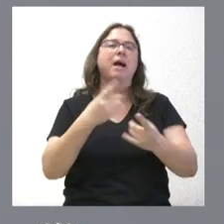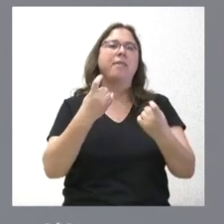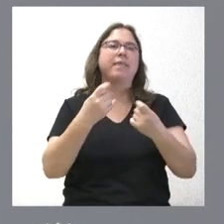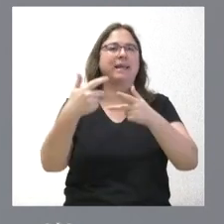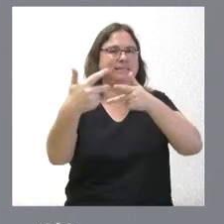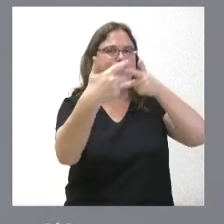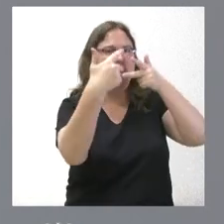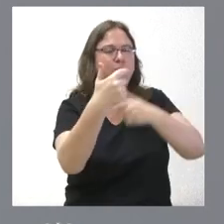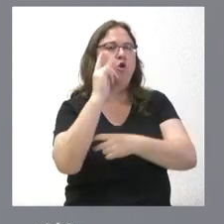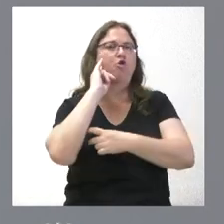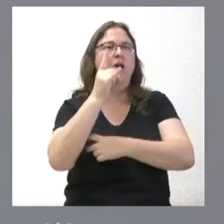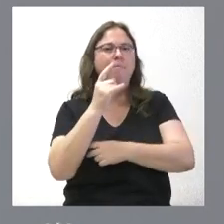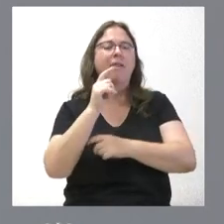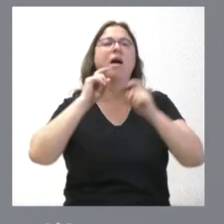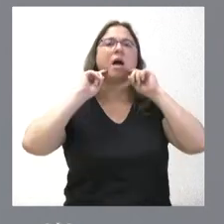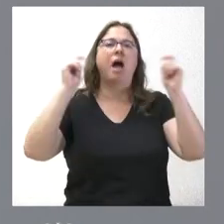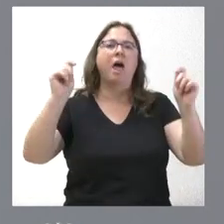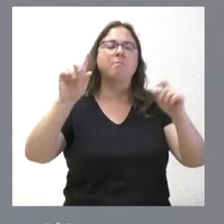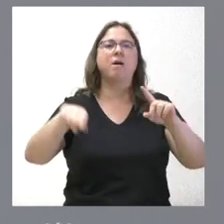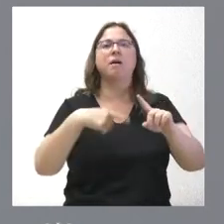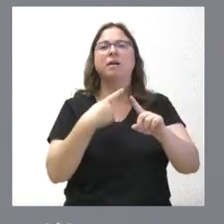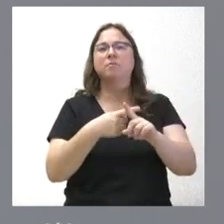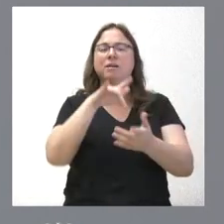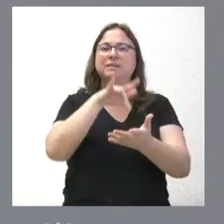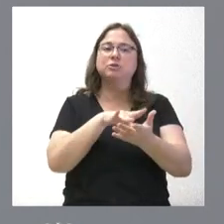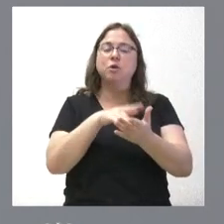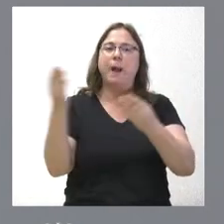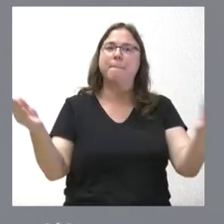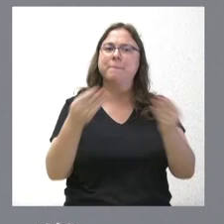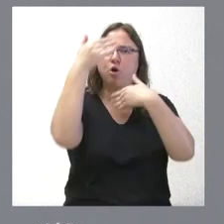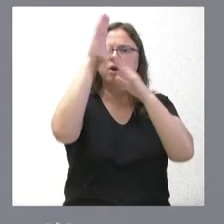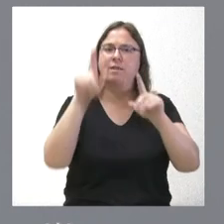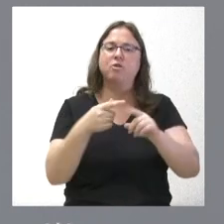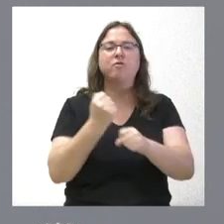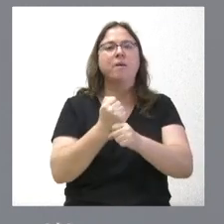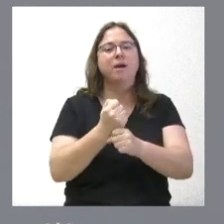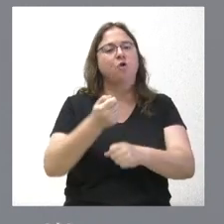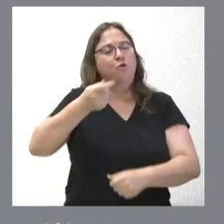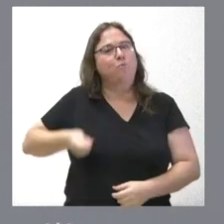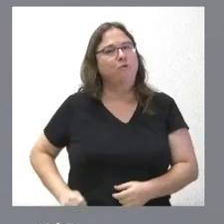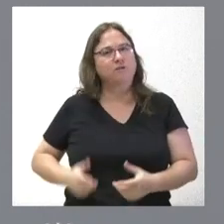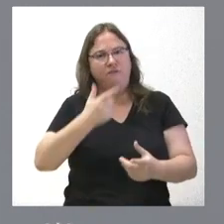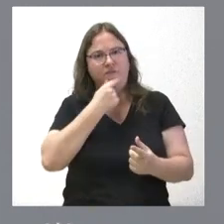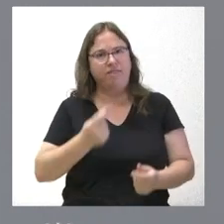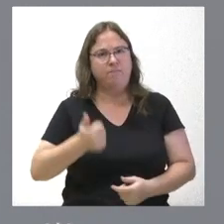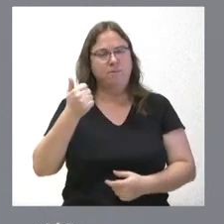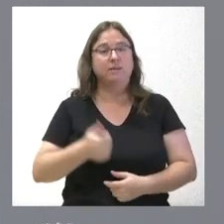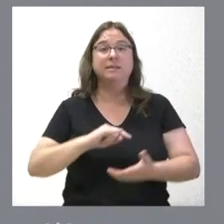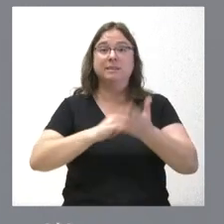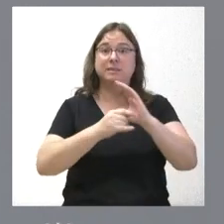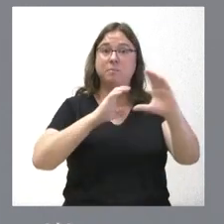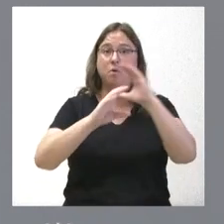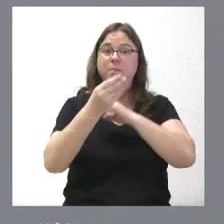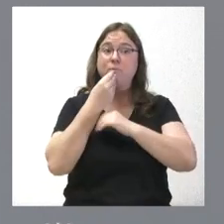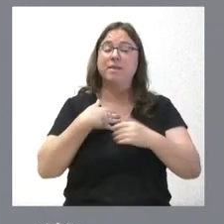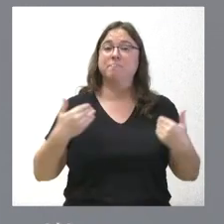vídeo, alarma y se mejorará la asistencia y optimizará el trabajo de los profesionales. Este nuevo sistema de comunicaciones permitirá que los gestores de las